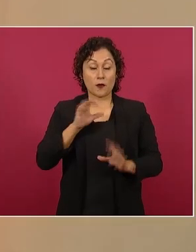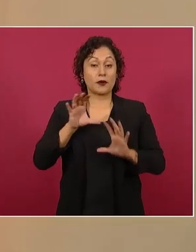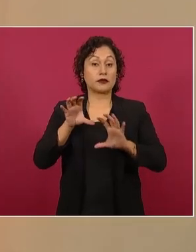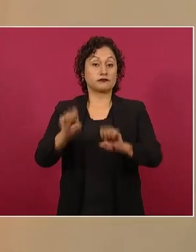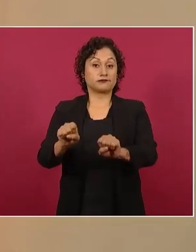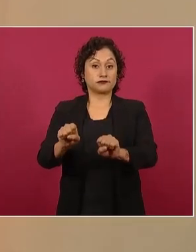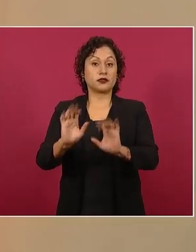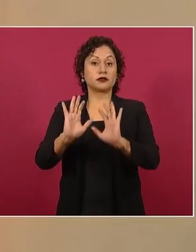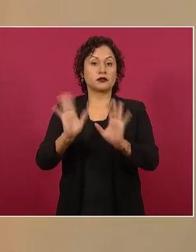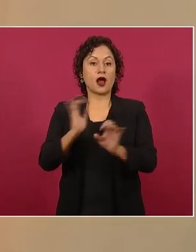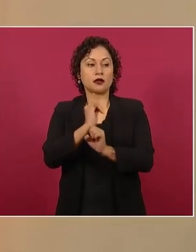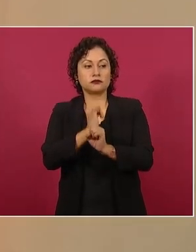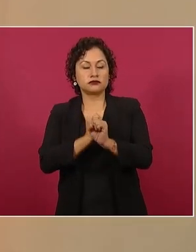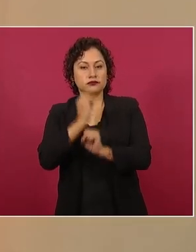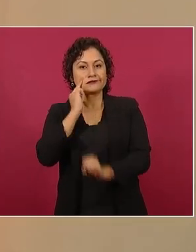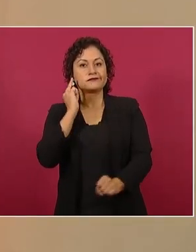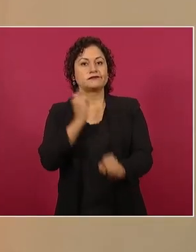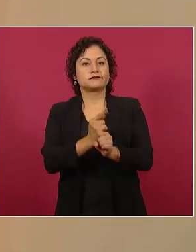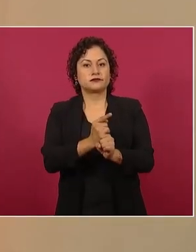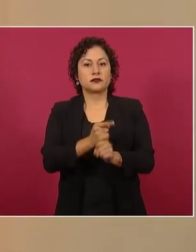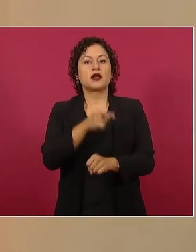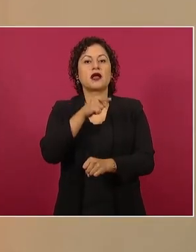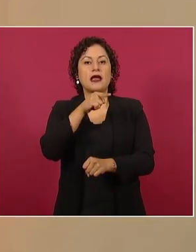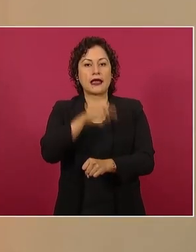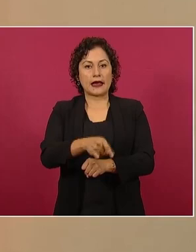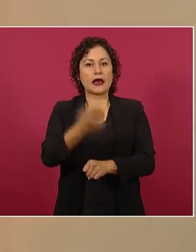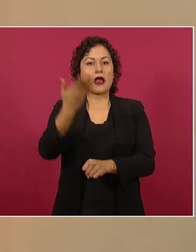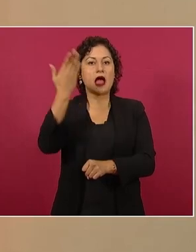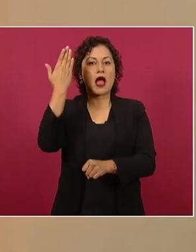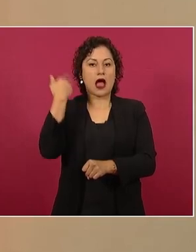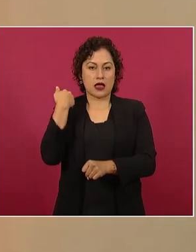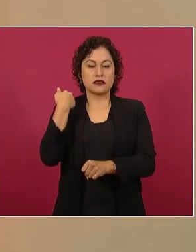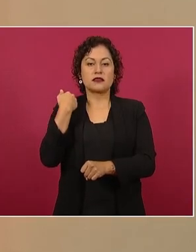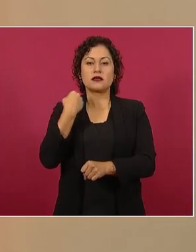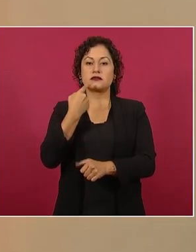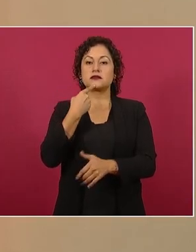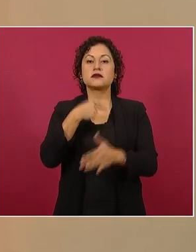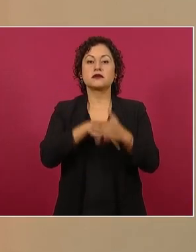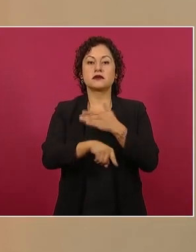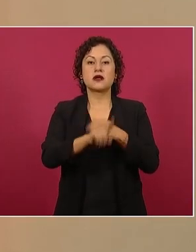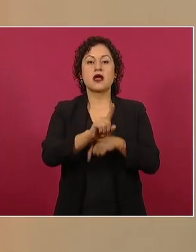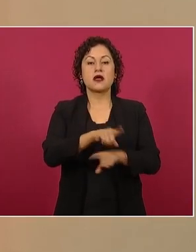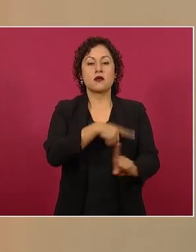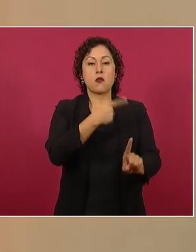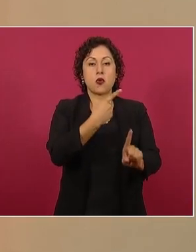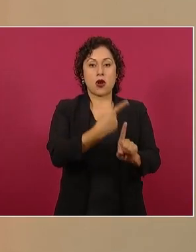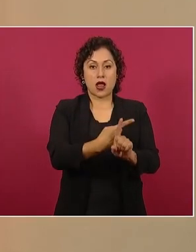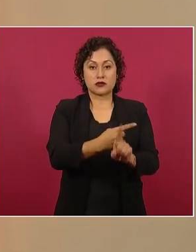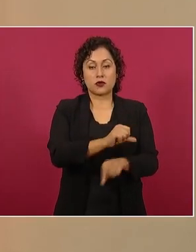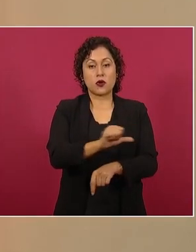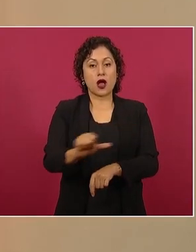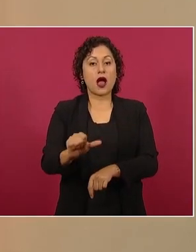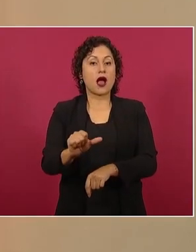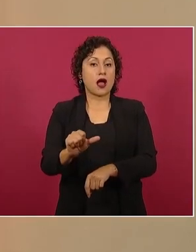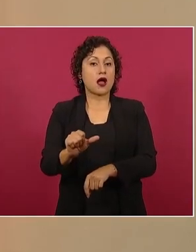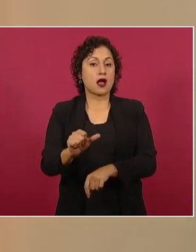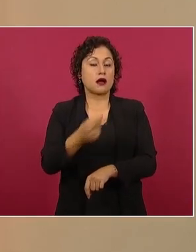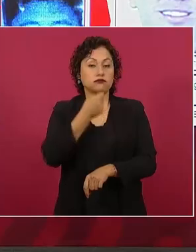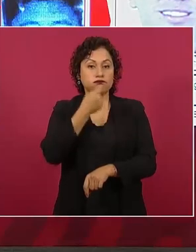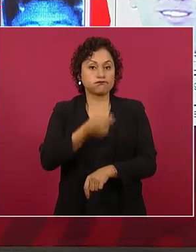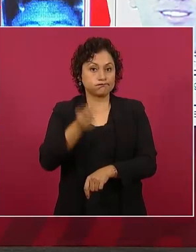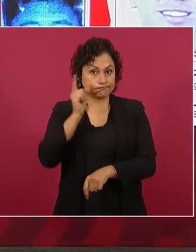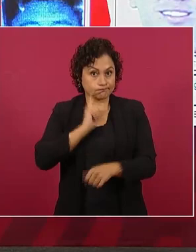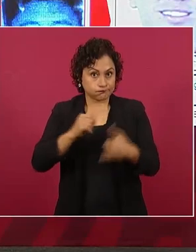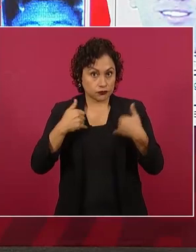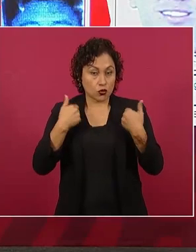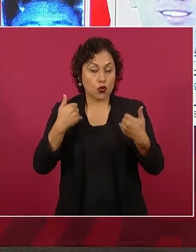por violación, toda vez que raptó y violó a una menor de manera recurrente y